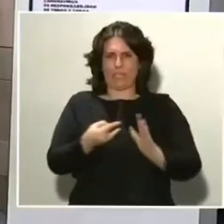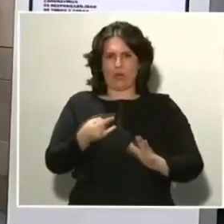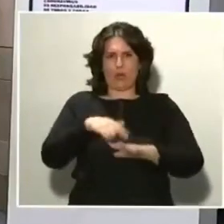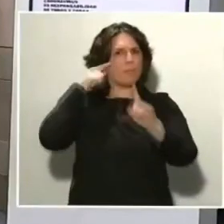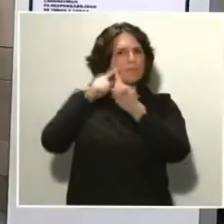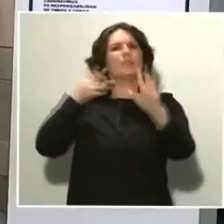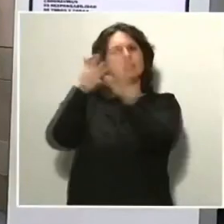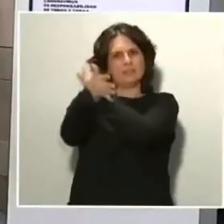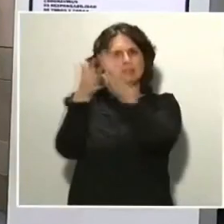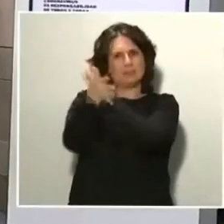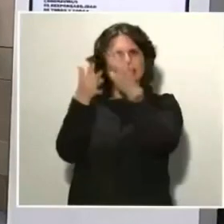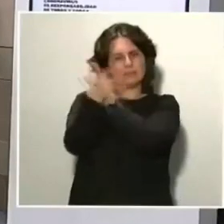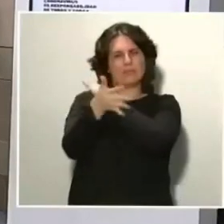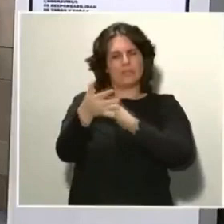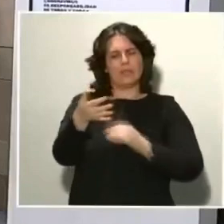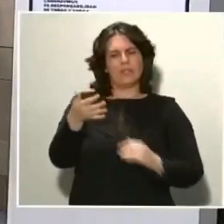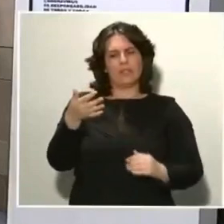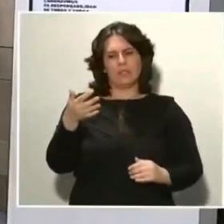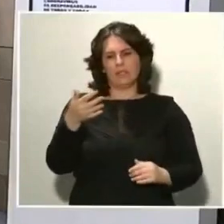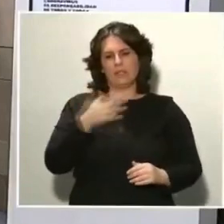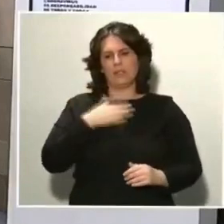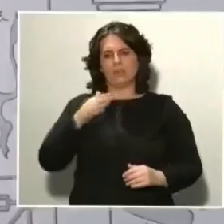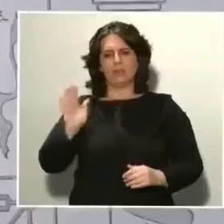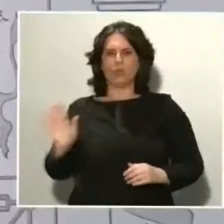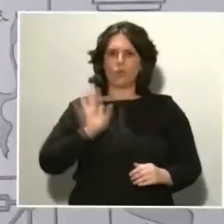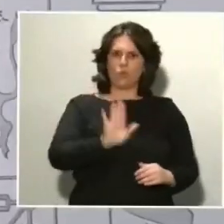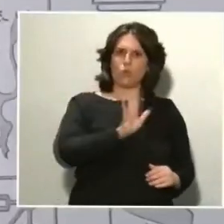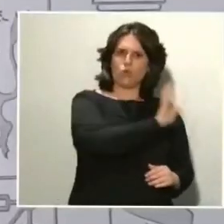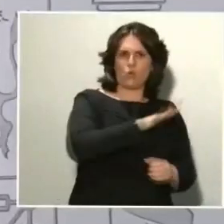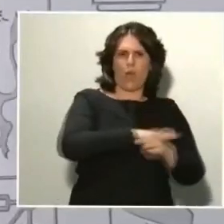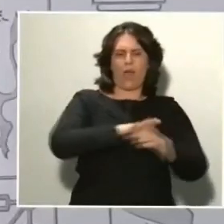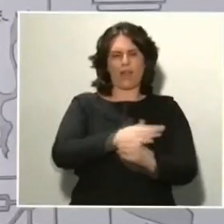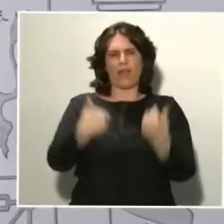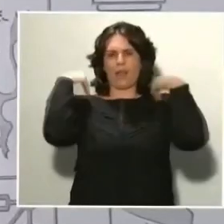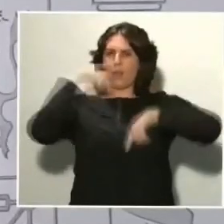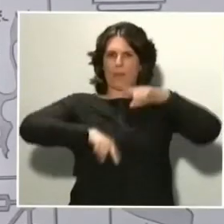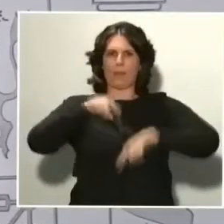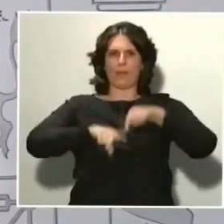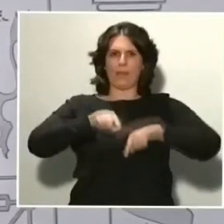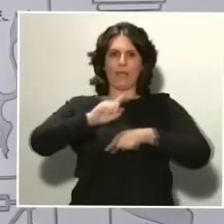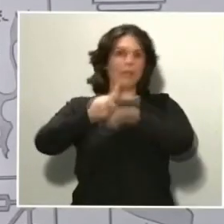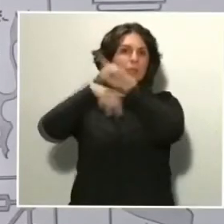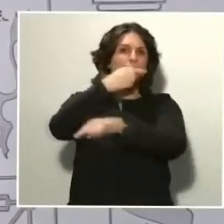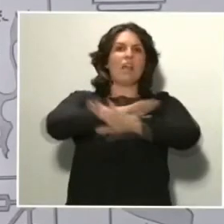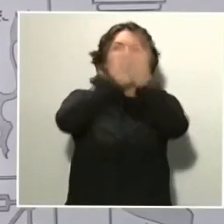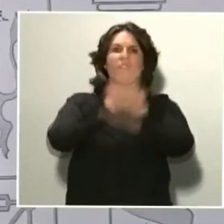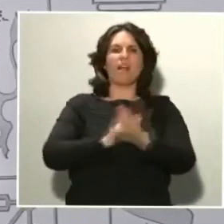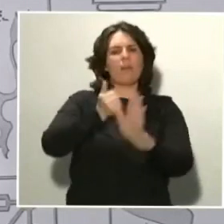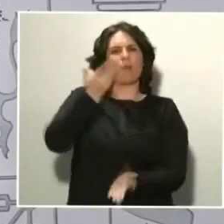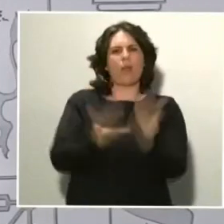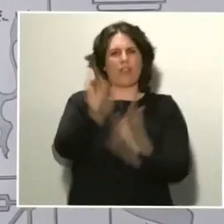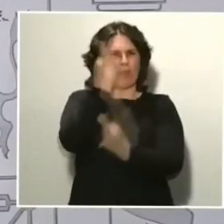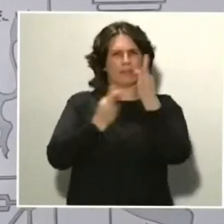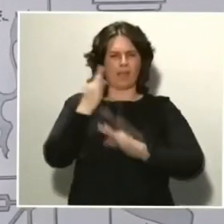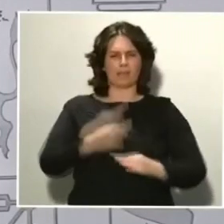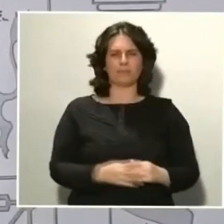que se ha ido produciendo en cada una de sus áreas de competencia y luego hacemos una valoración más detallada de la información. Le cedo la